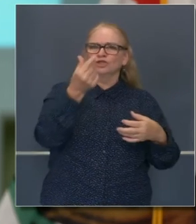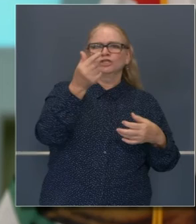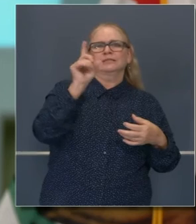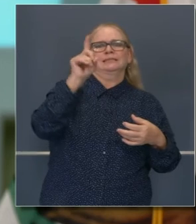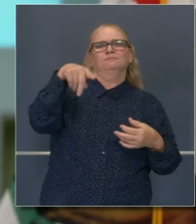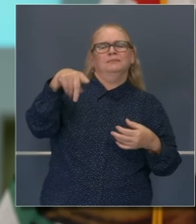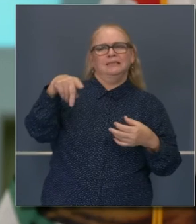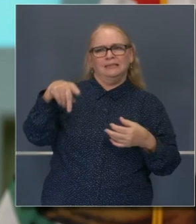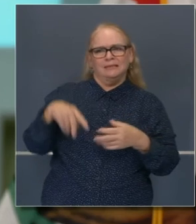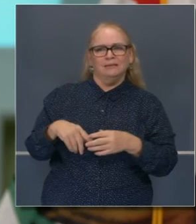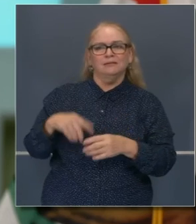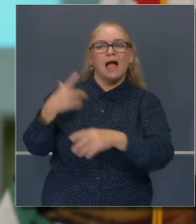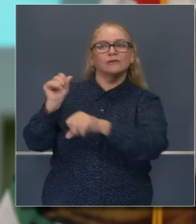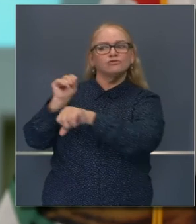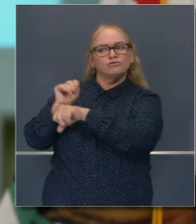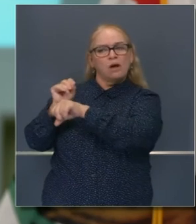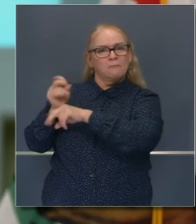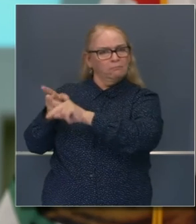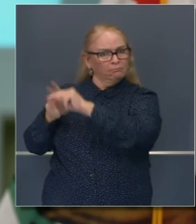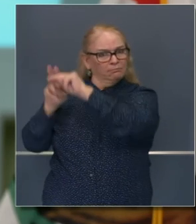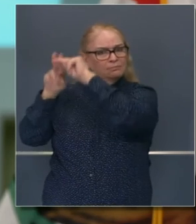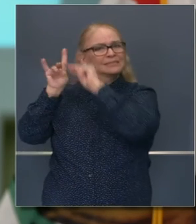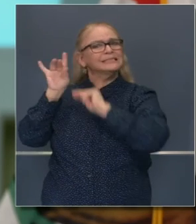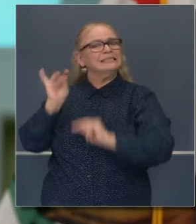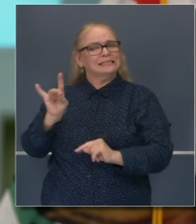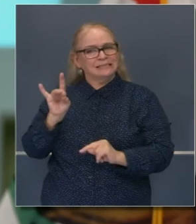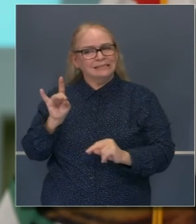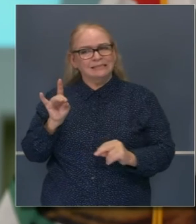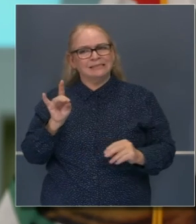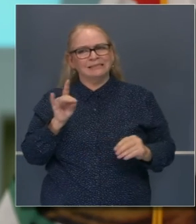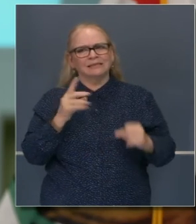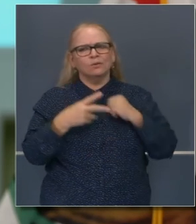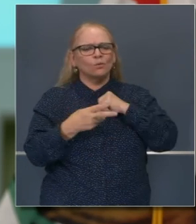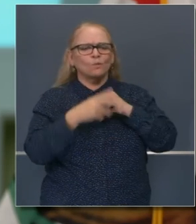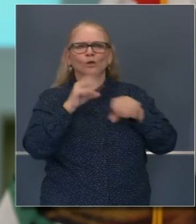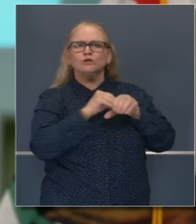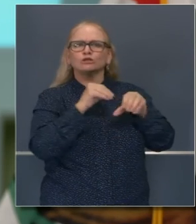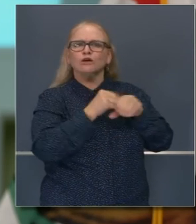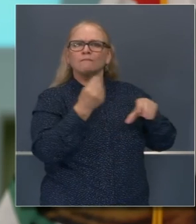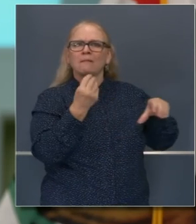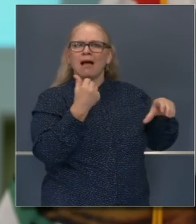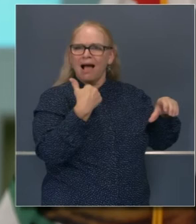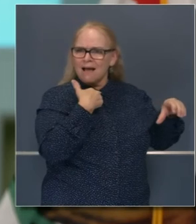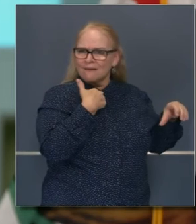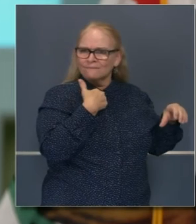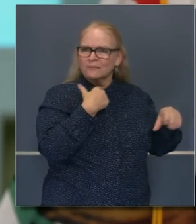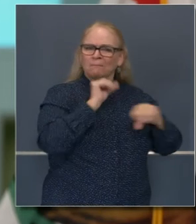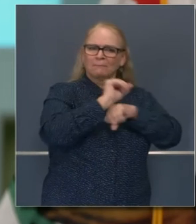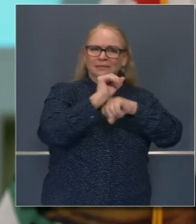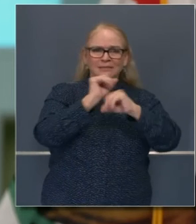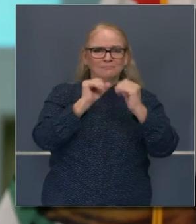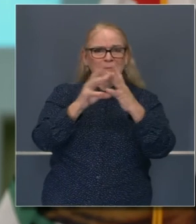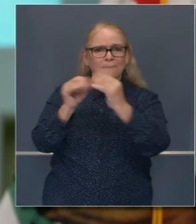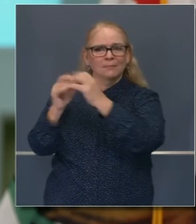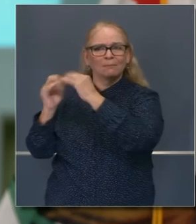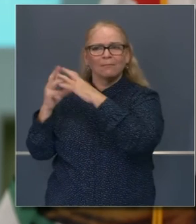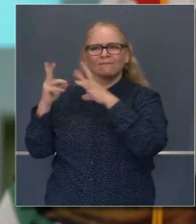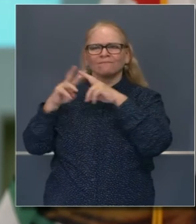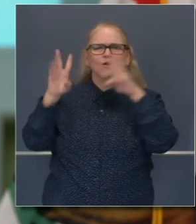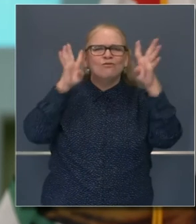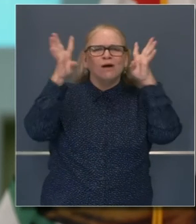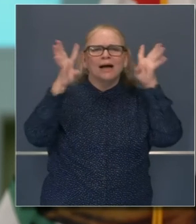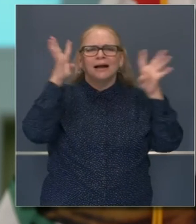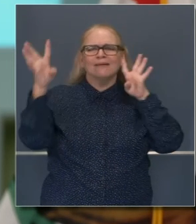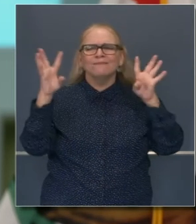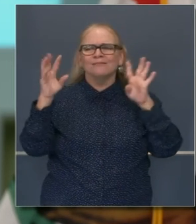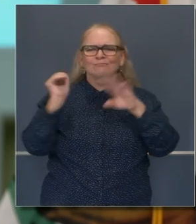y creación de empleos, superávits económicos, de empleos, de inicio de negocios nuevos, de